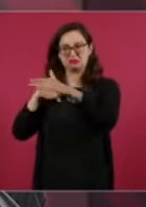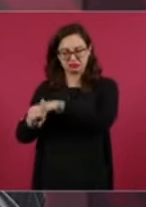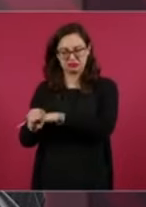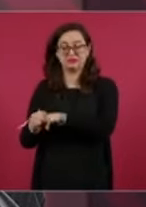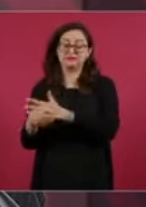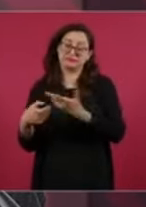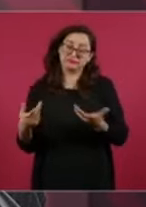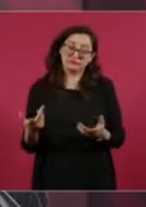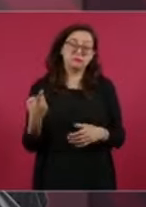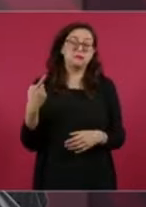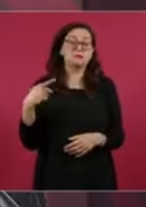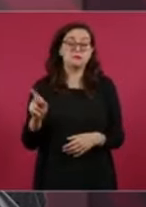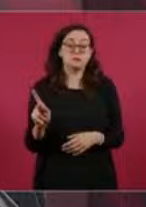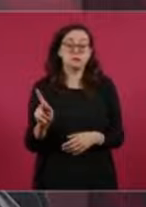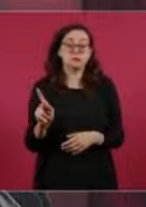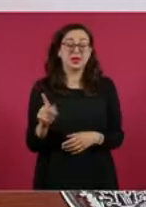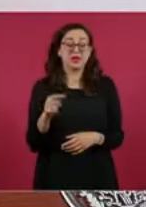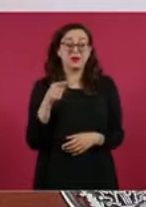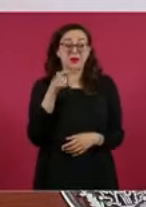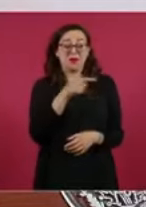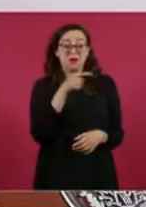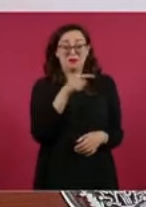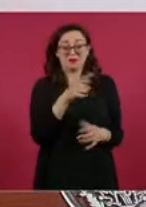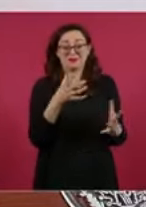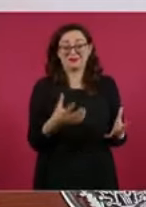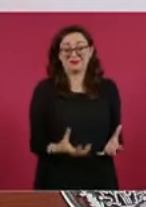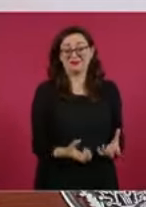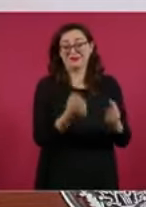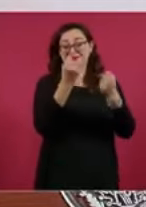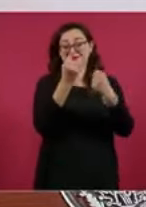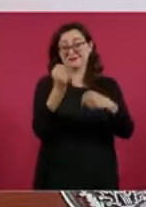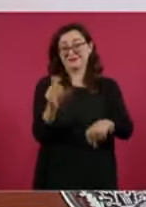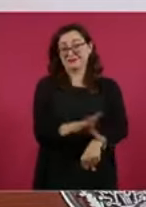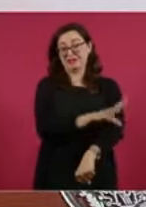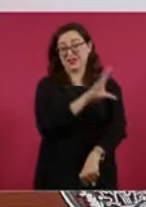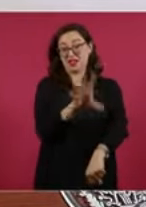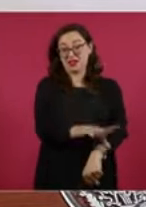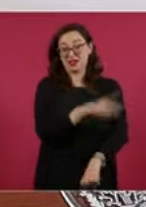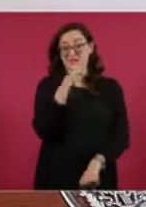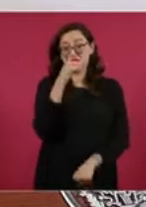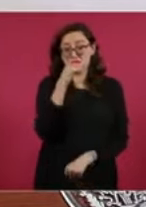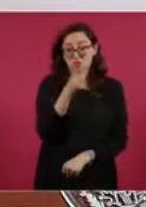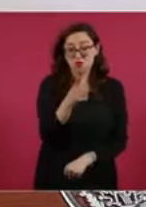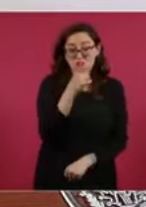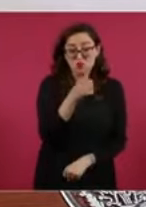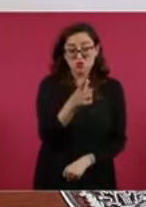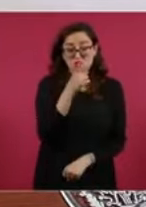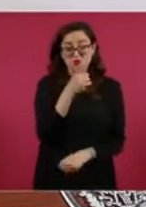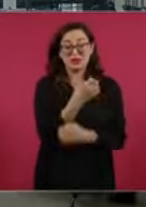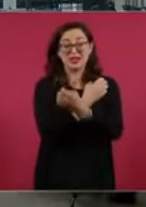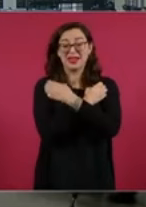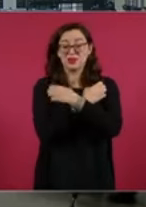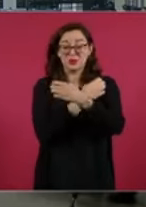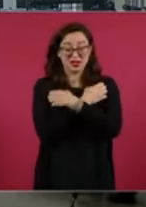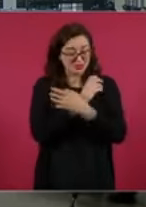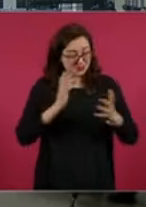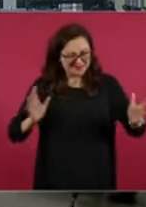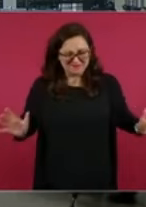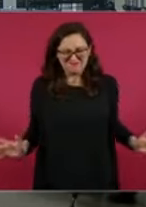mucho muy buenas, nacionalizó la industria eléctrica, impulsó la educación pública,